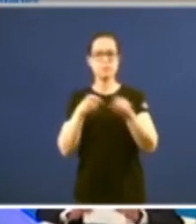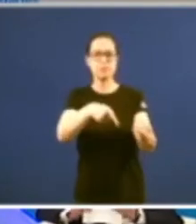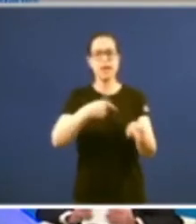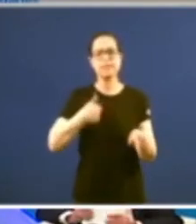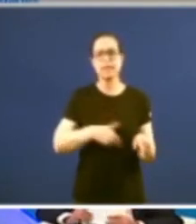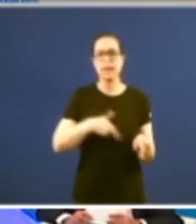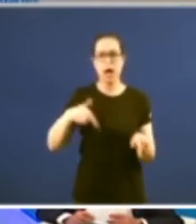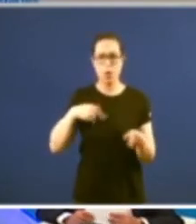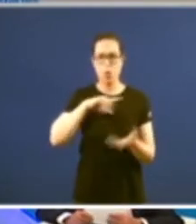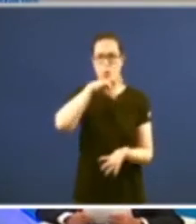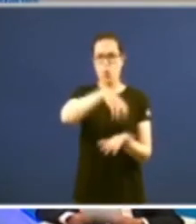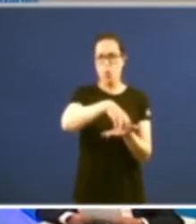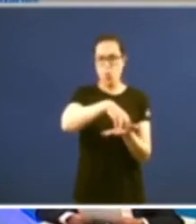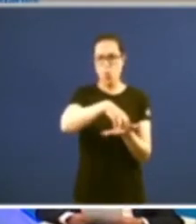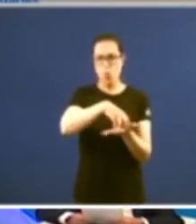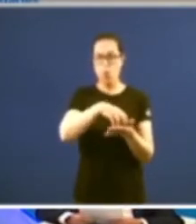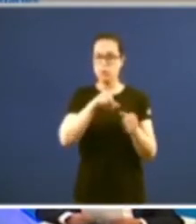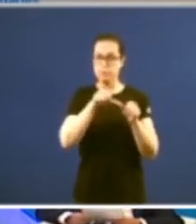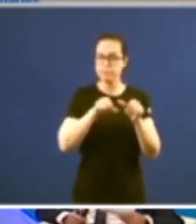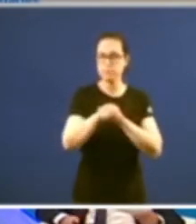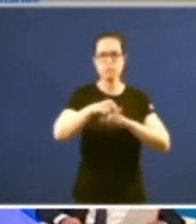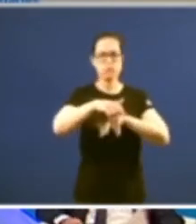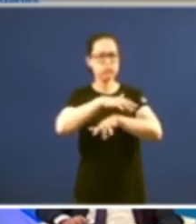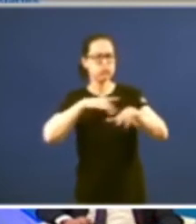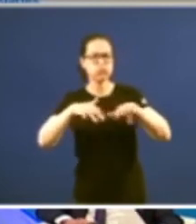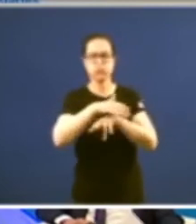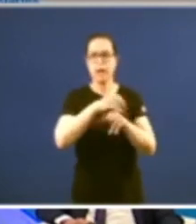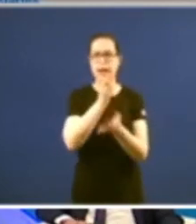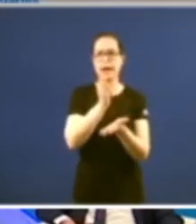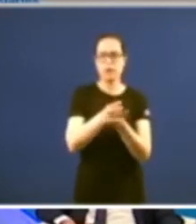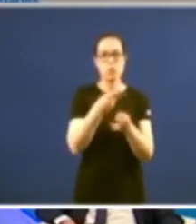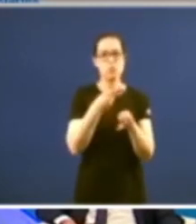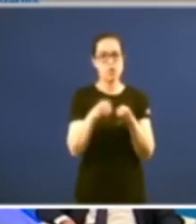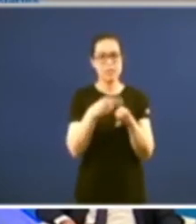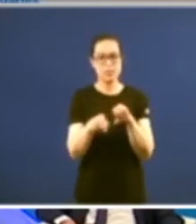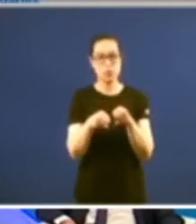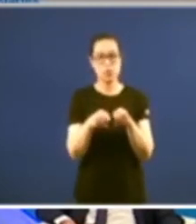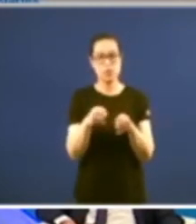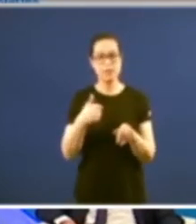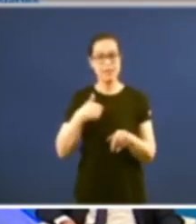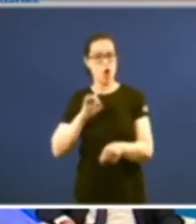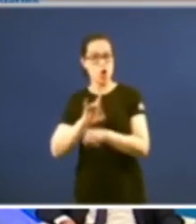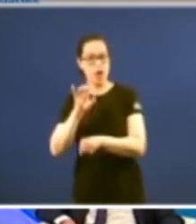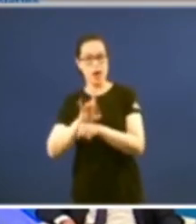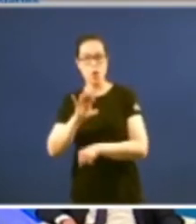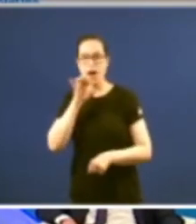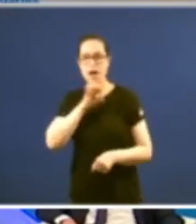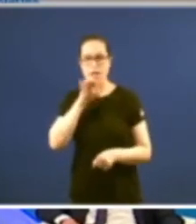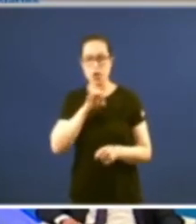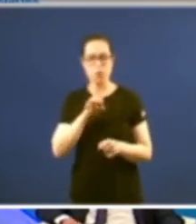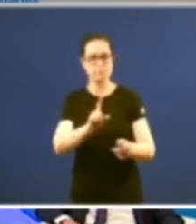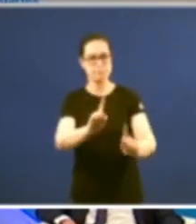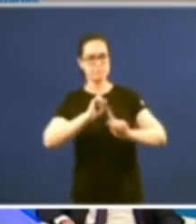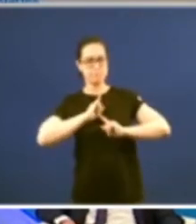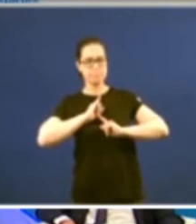transcorrerían os principales veitos políticos as que dieron á el correo unha perspectiva que terminou por imponerse o seu